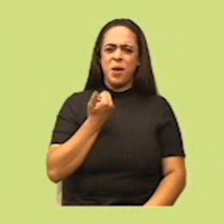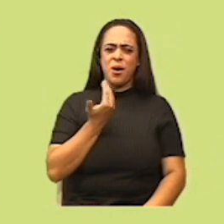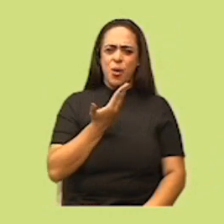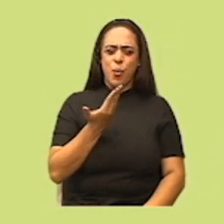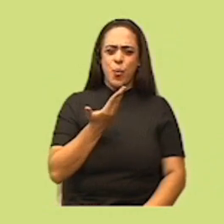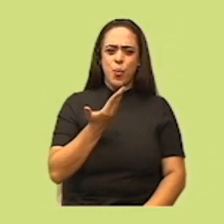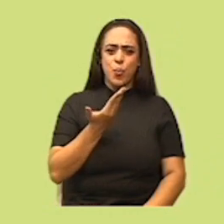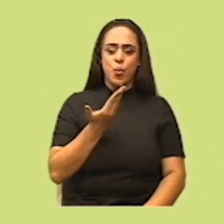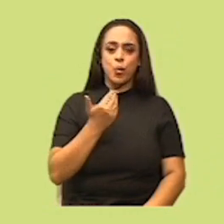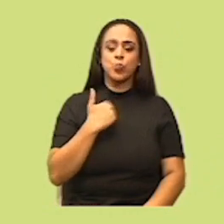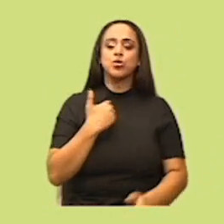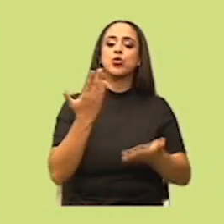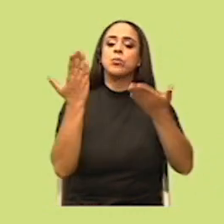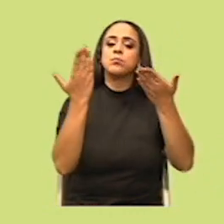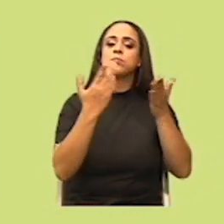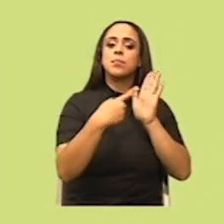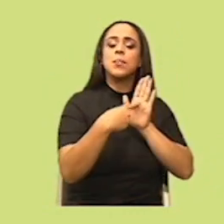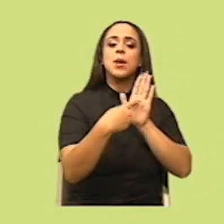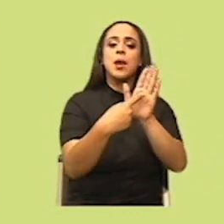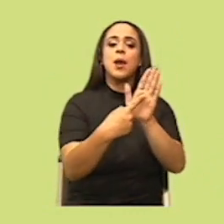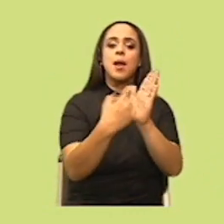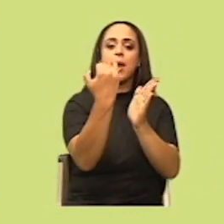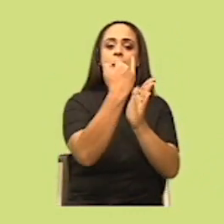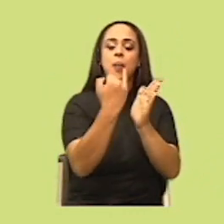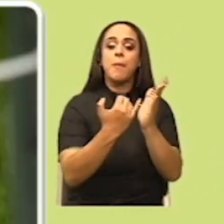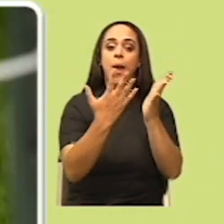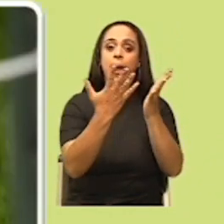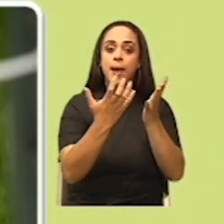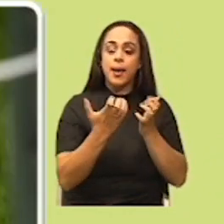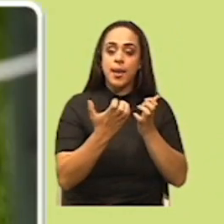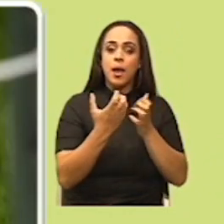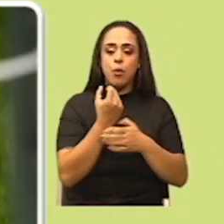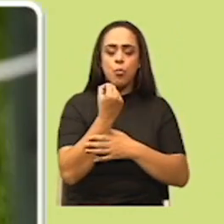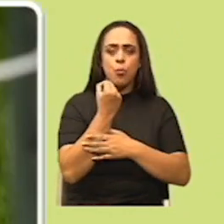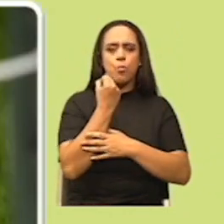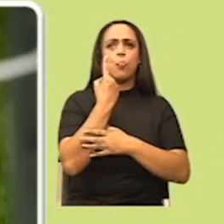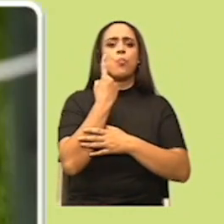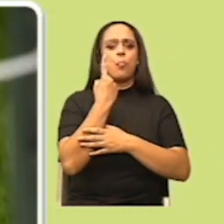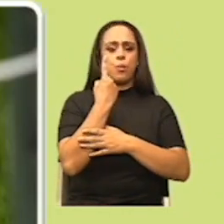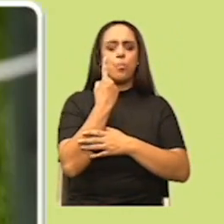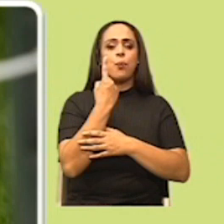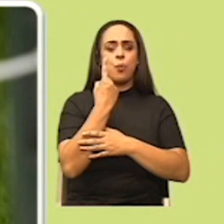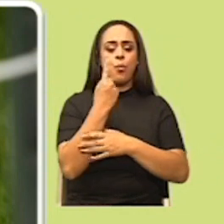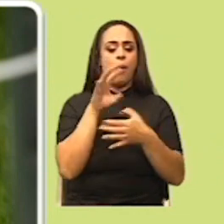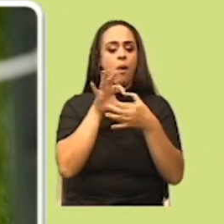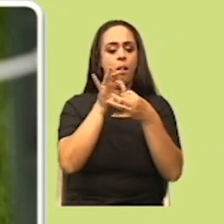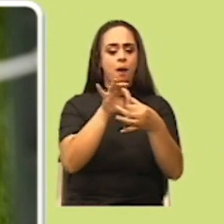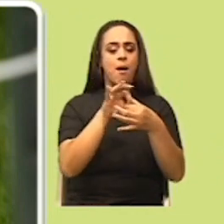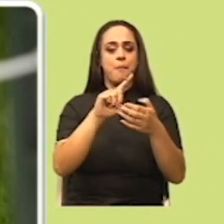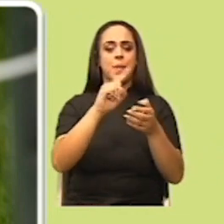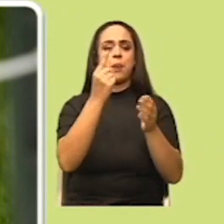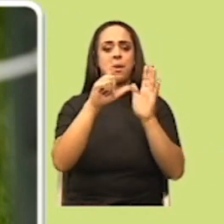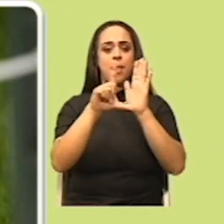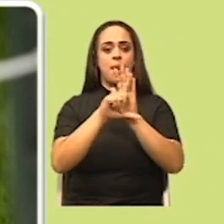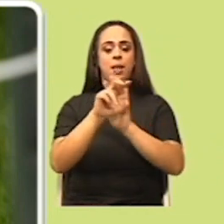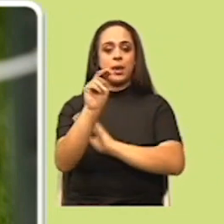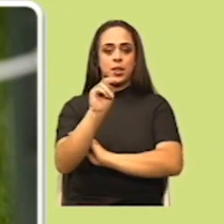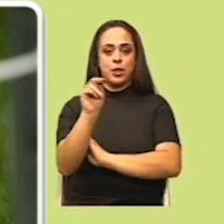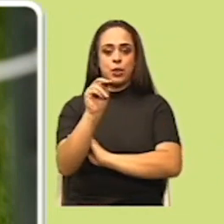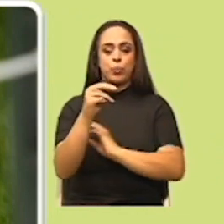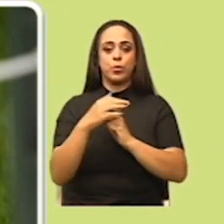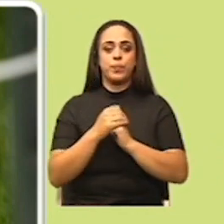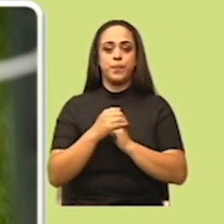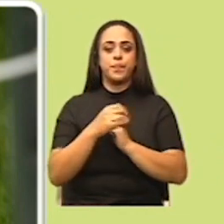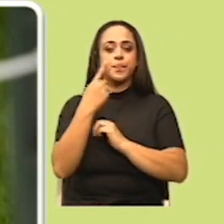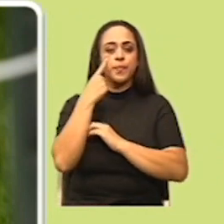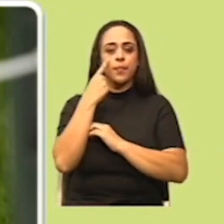les traje una imagen que quiero que me acompañen a comprender y a relacionar con la primera ley de Newton. Veamos